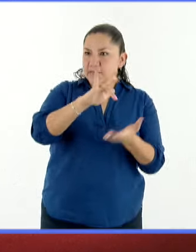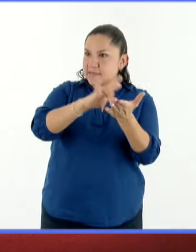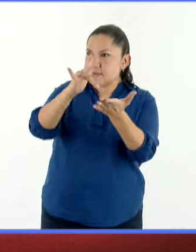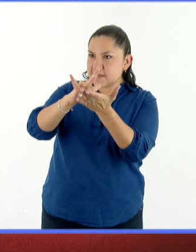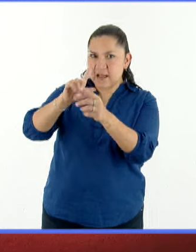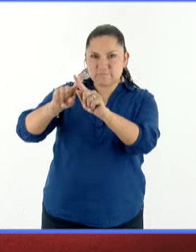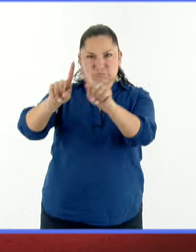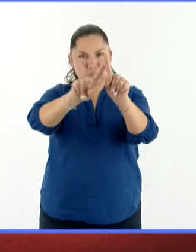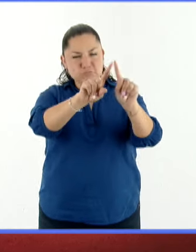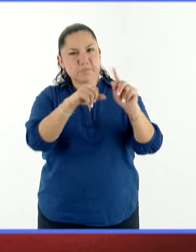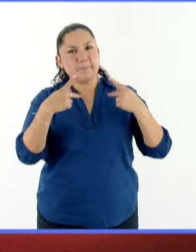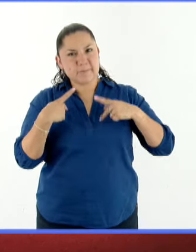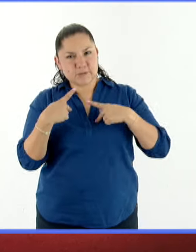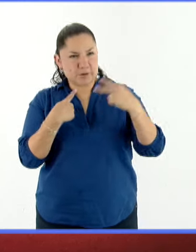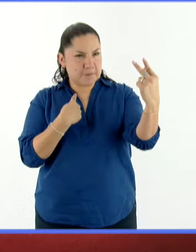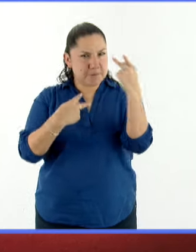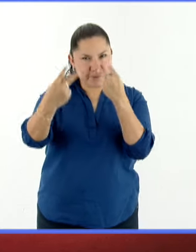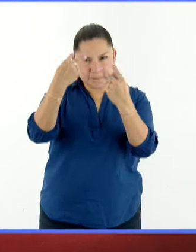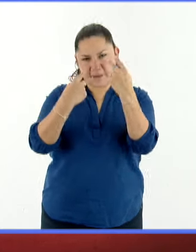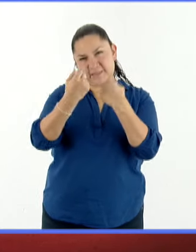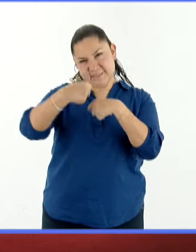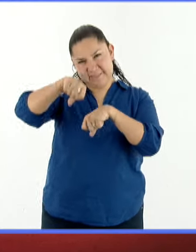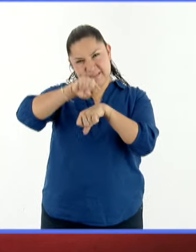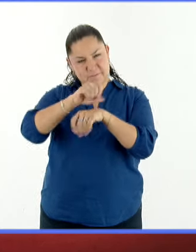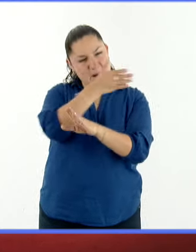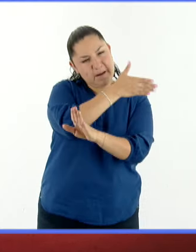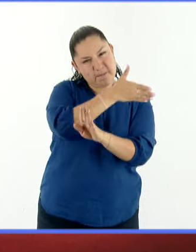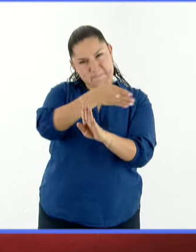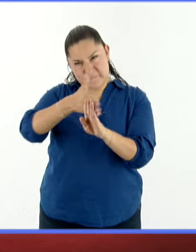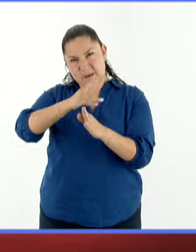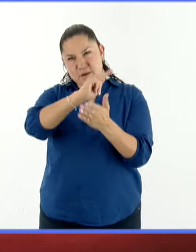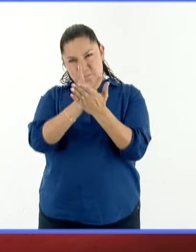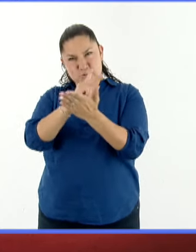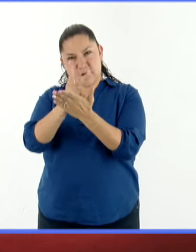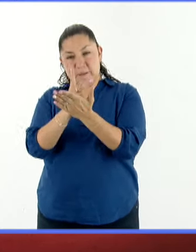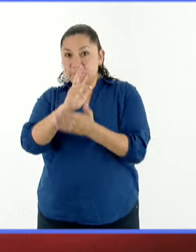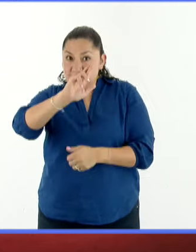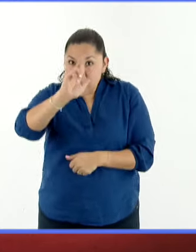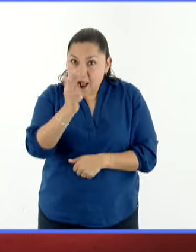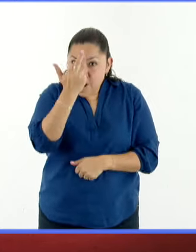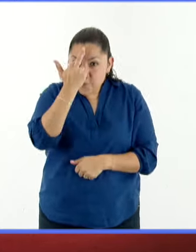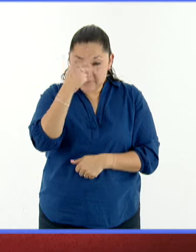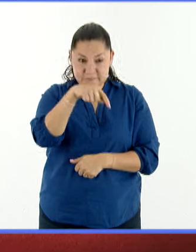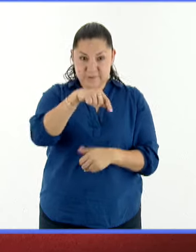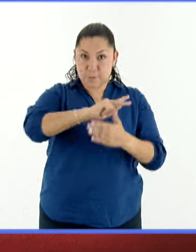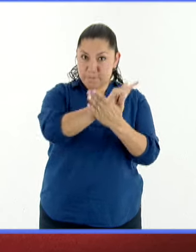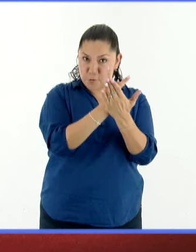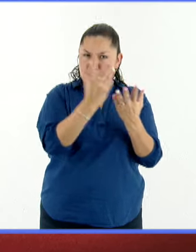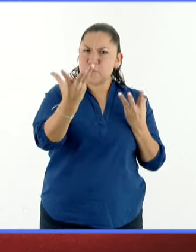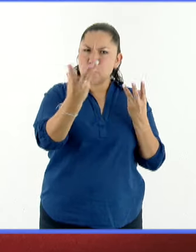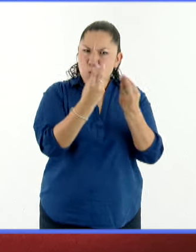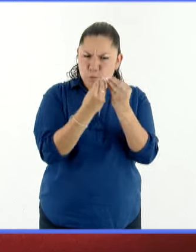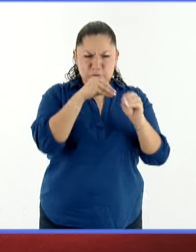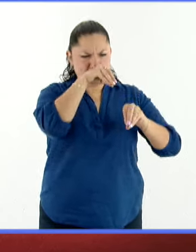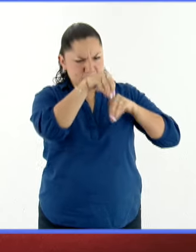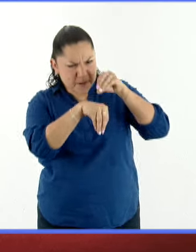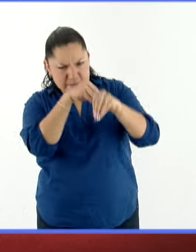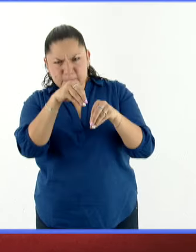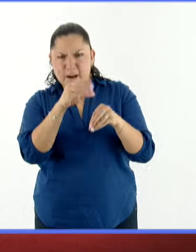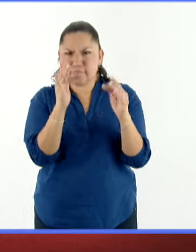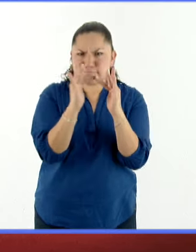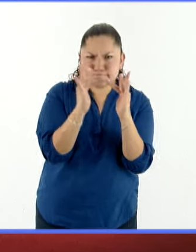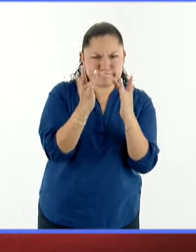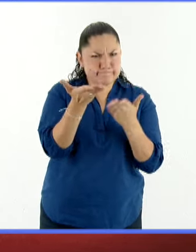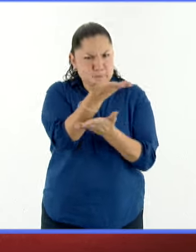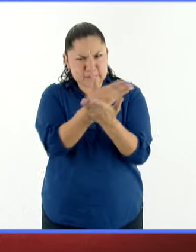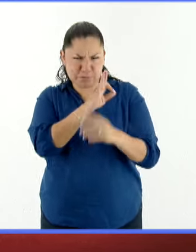ustedes que nos hayan acompañado a lo largo de la semana. Recuerden que podemos seguir haciendo juntos este programa universitario a través de nuestras redes sociales.